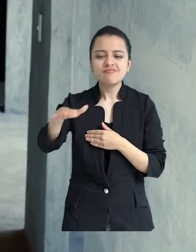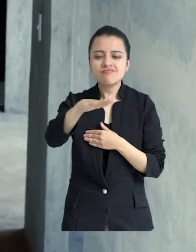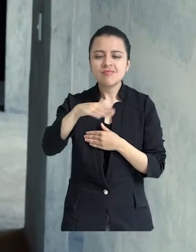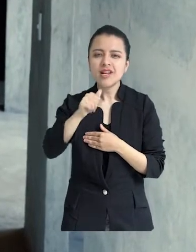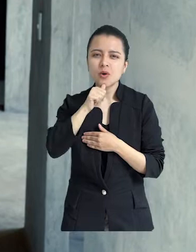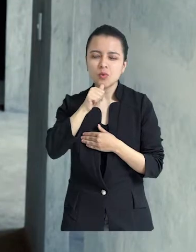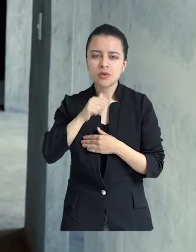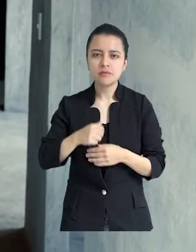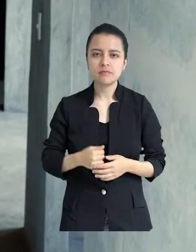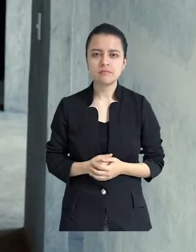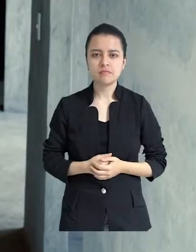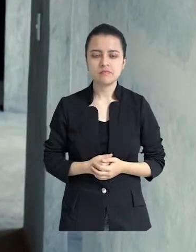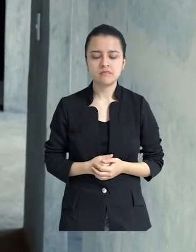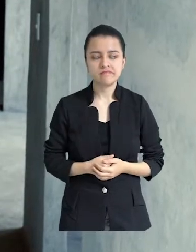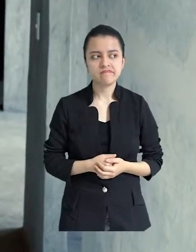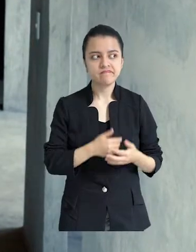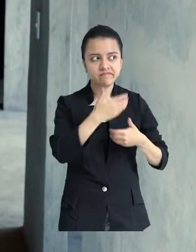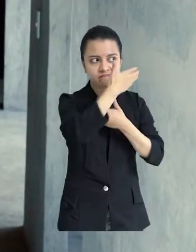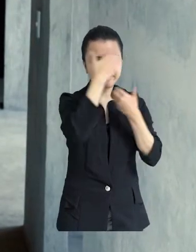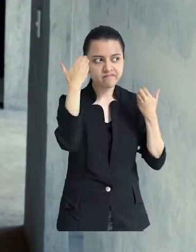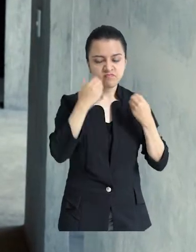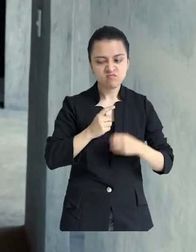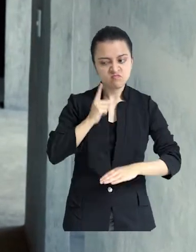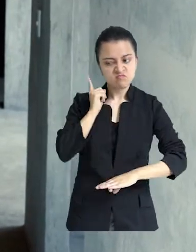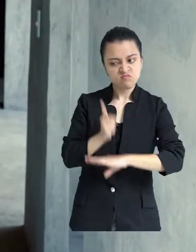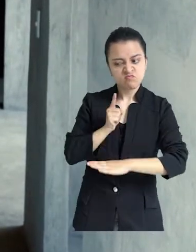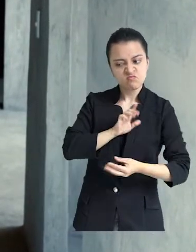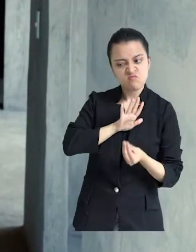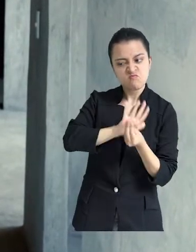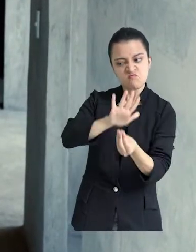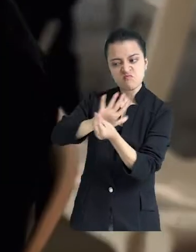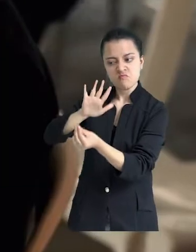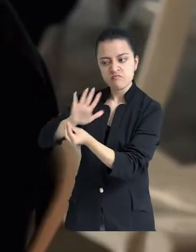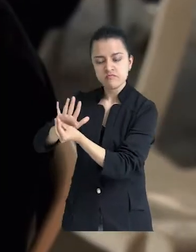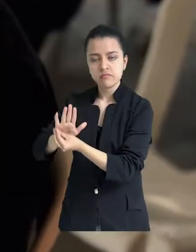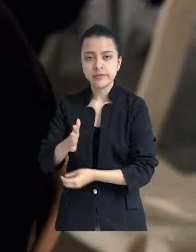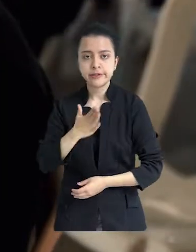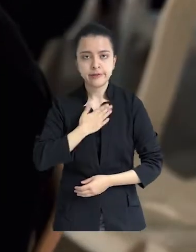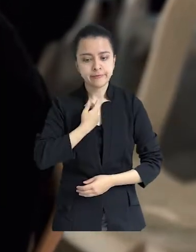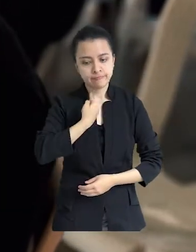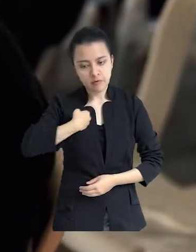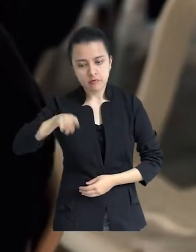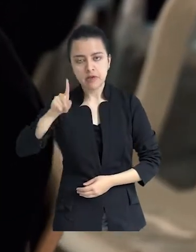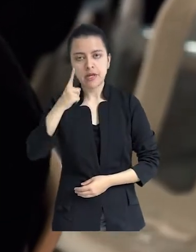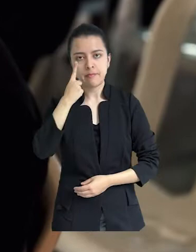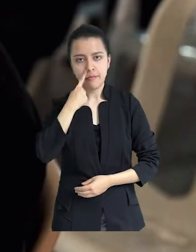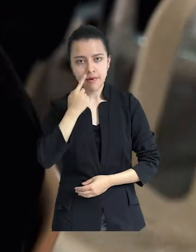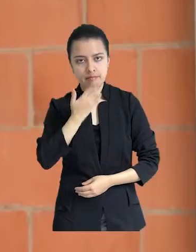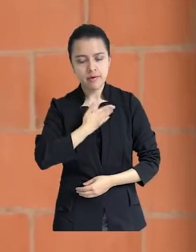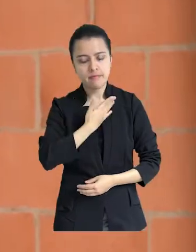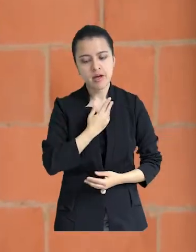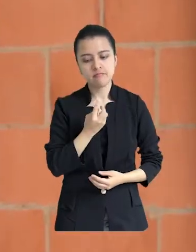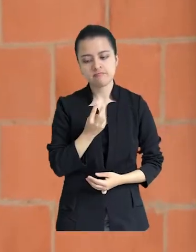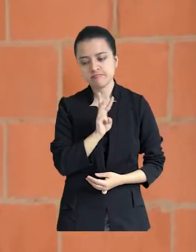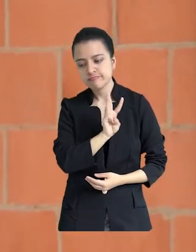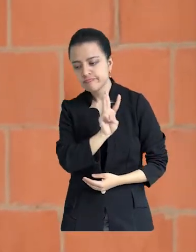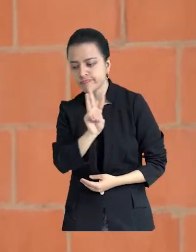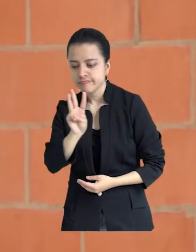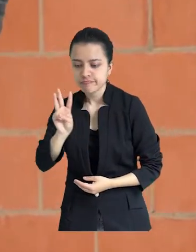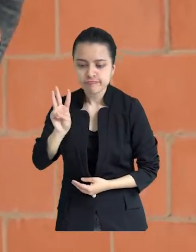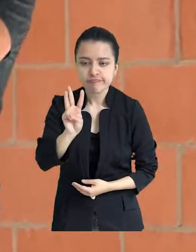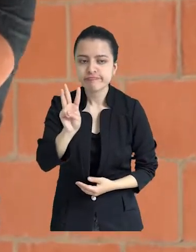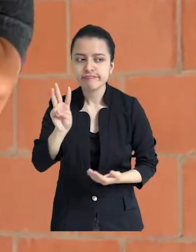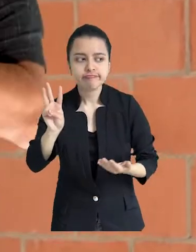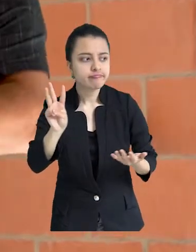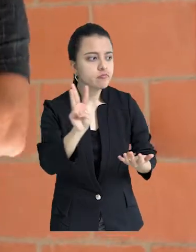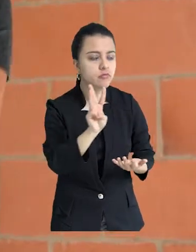sin ropa, sin nada. Tres días nos dieron para que saliéramos con mis padres. Llegamos acá en el 98